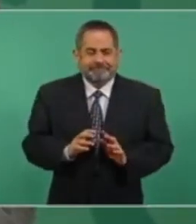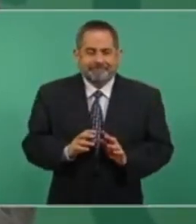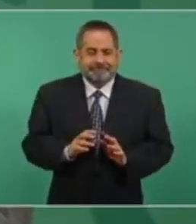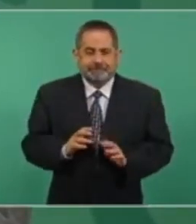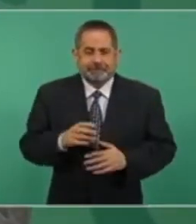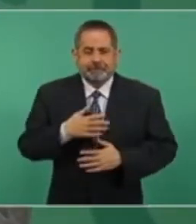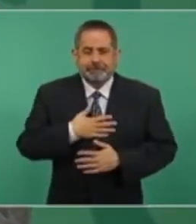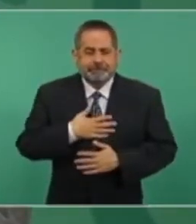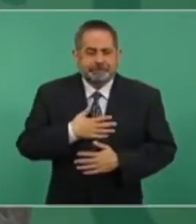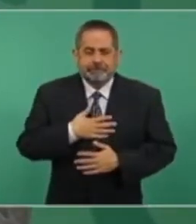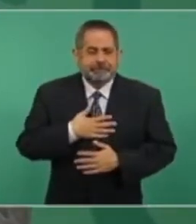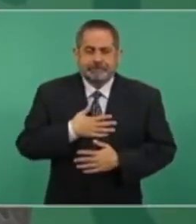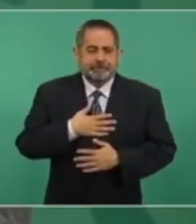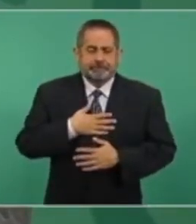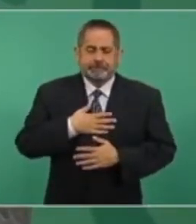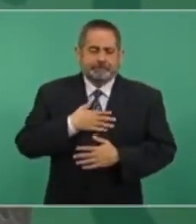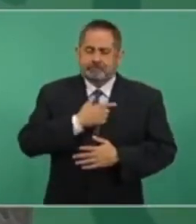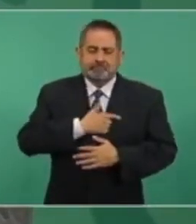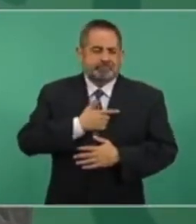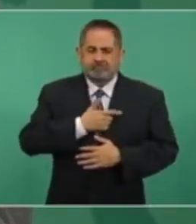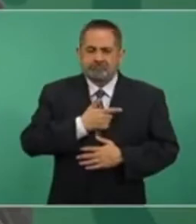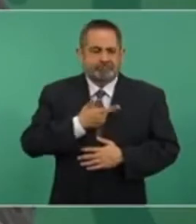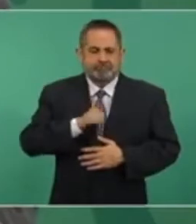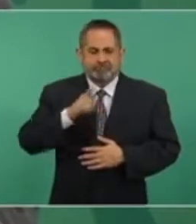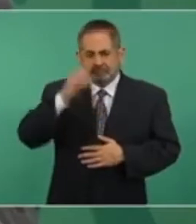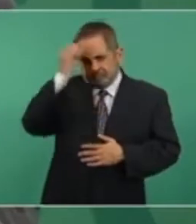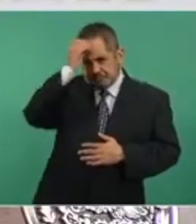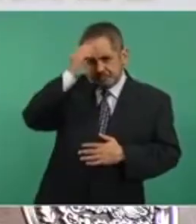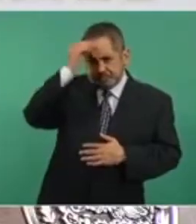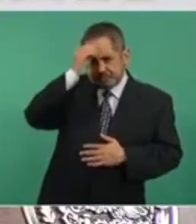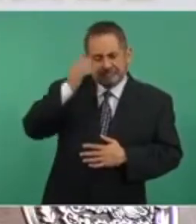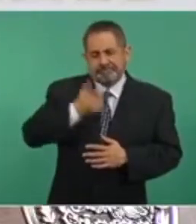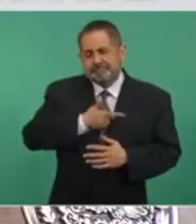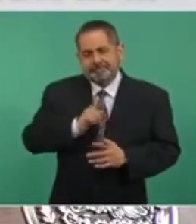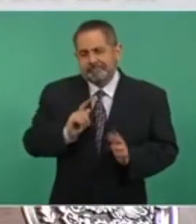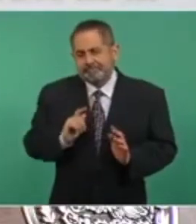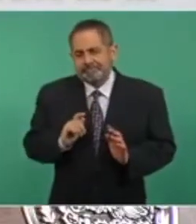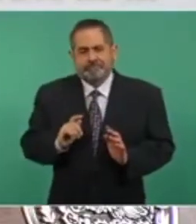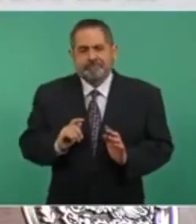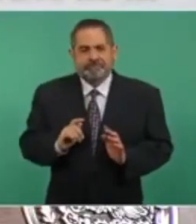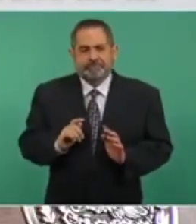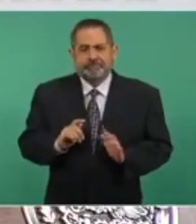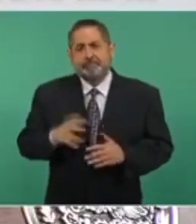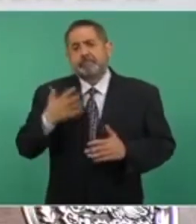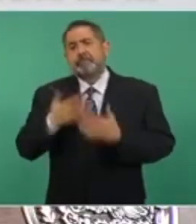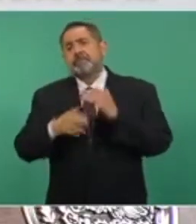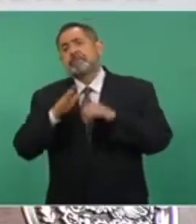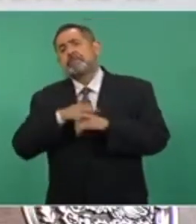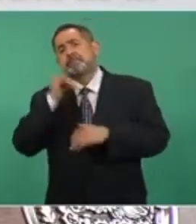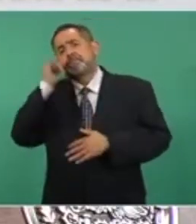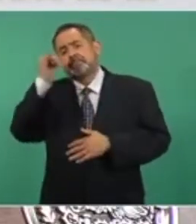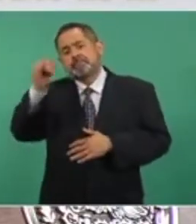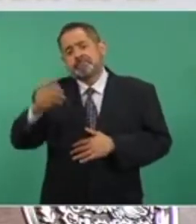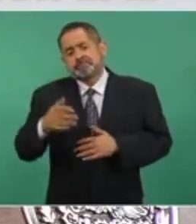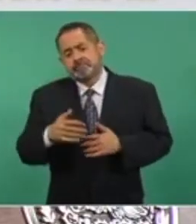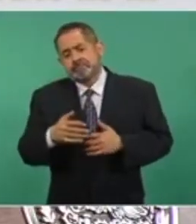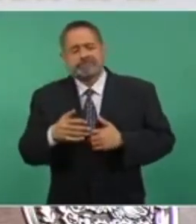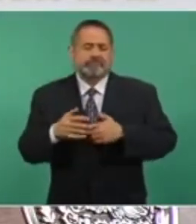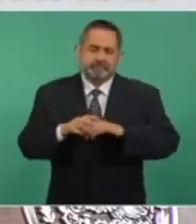opinar, además falta todavía mucho. Sin embargo,